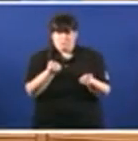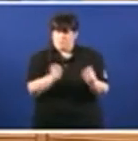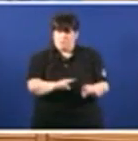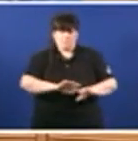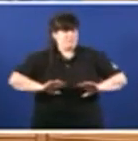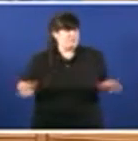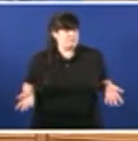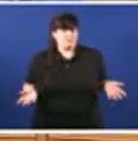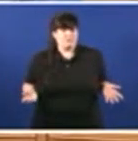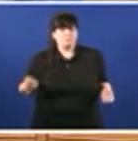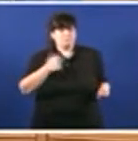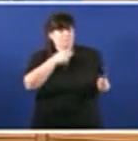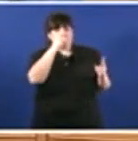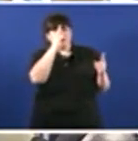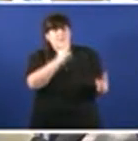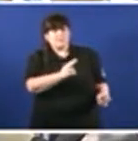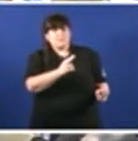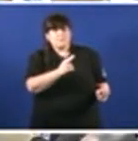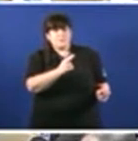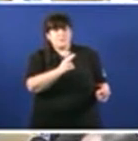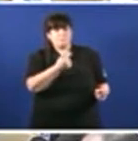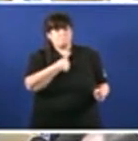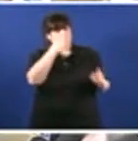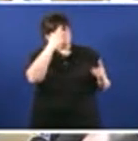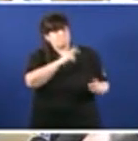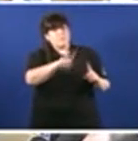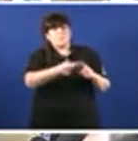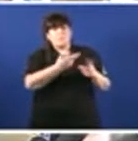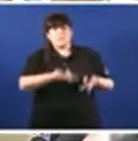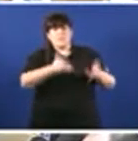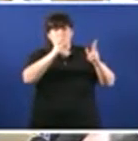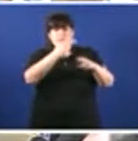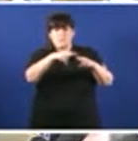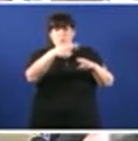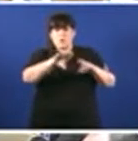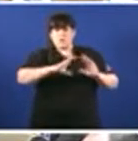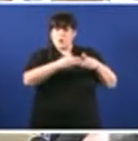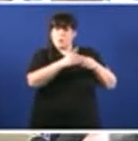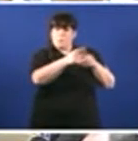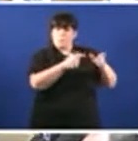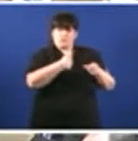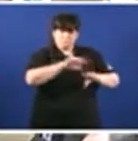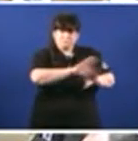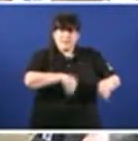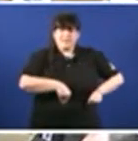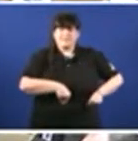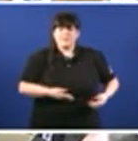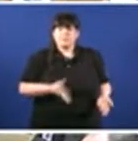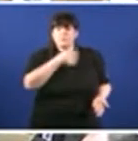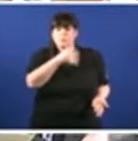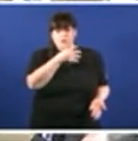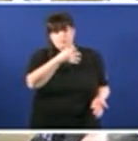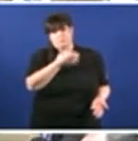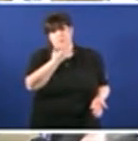logo con todos os respetos e aceptando a liberdade política do BNH nunca asumiría ir